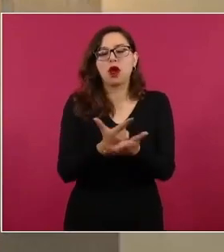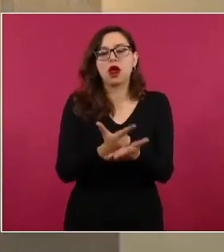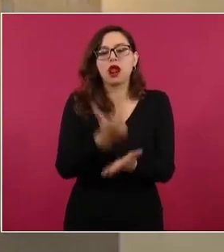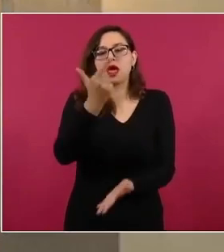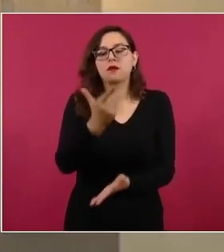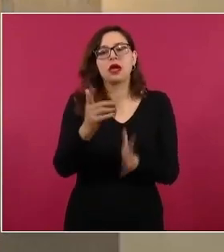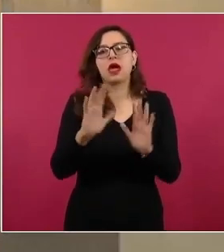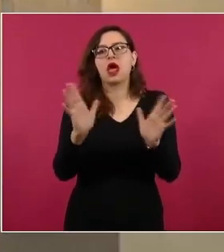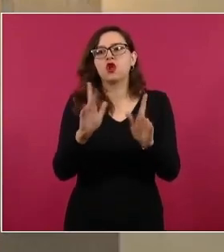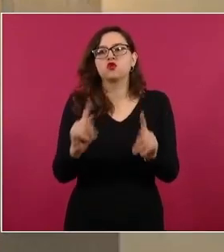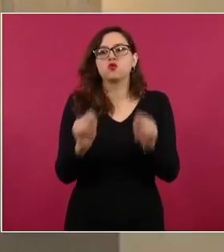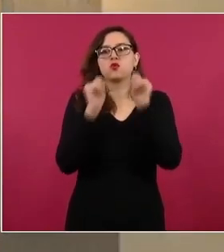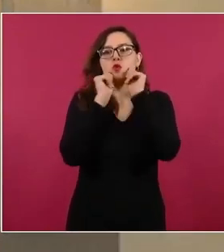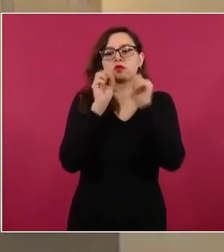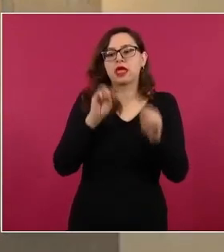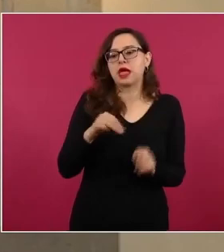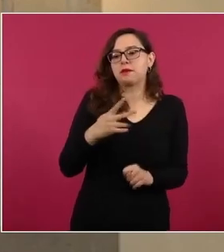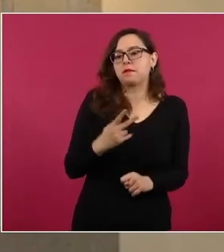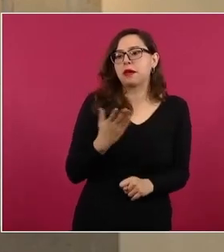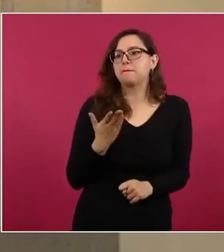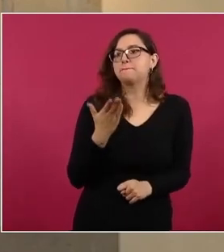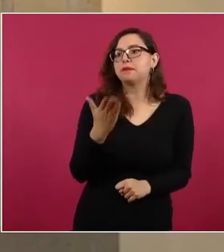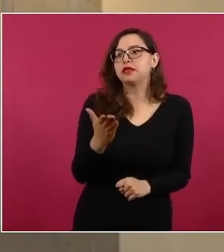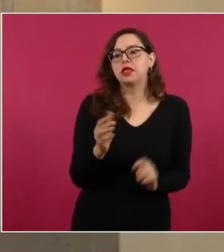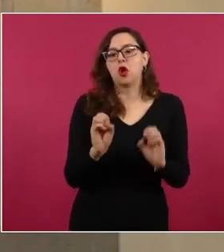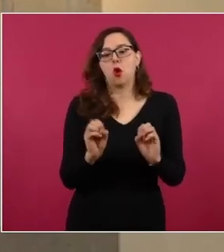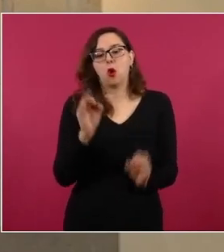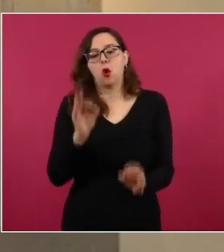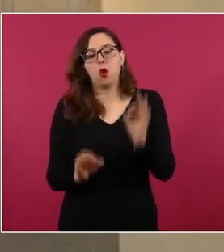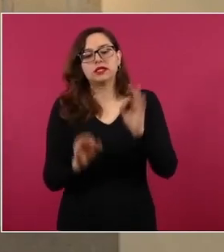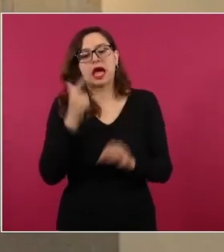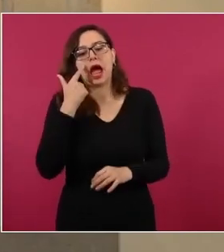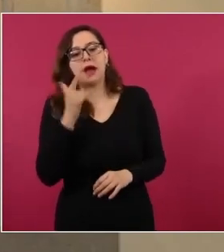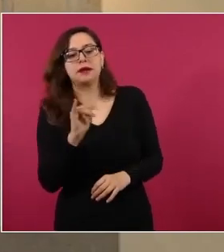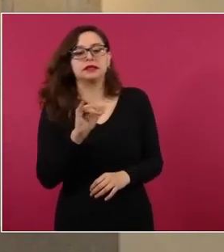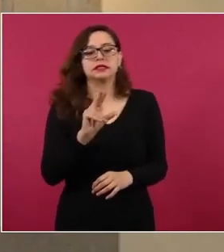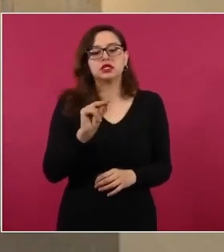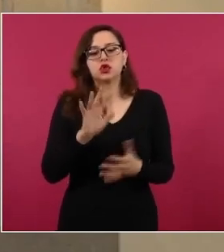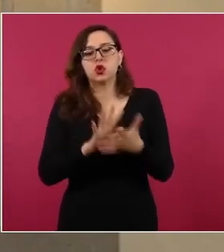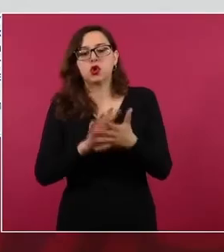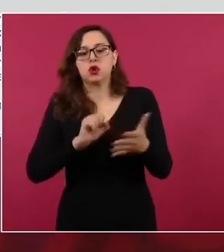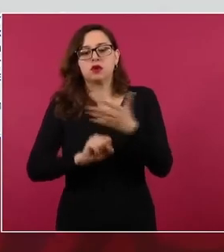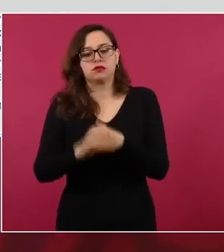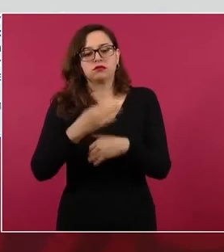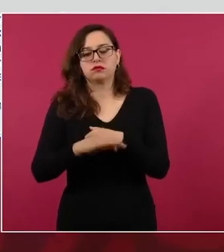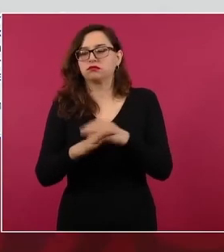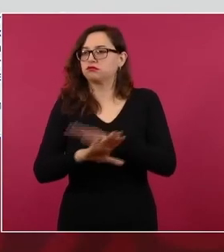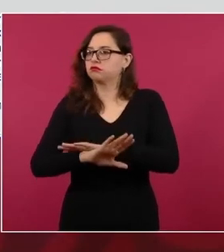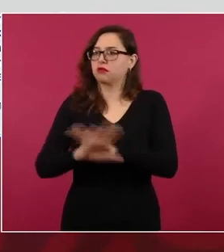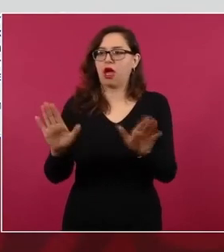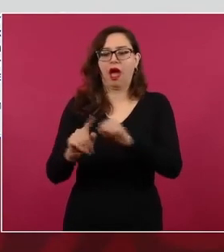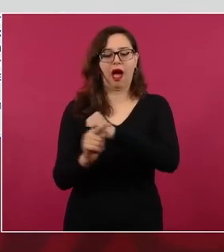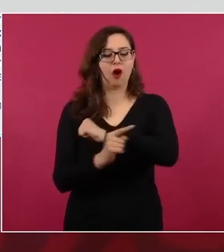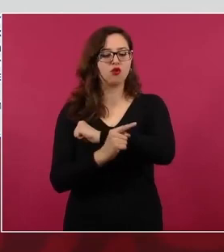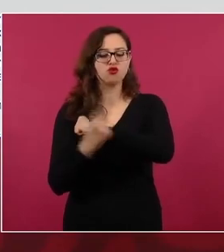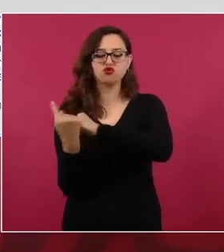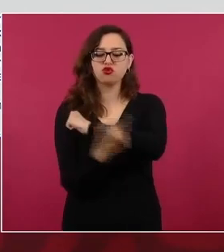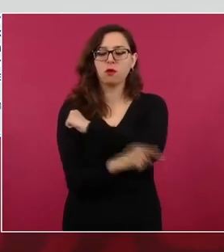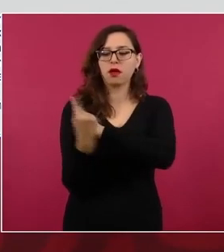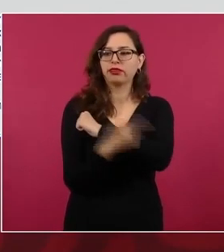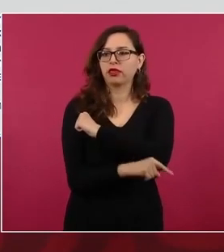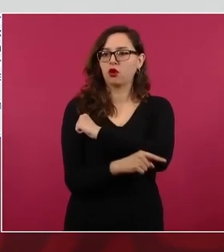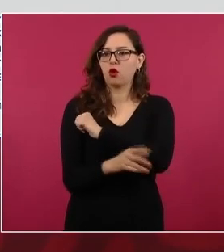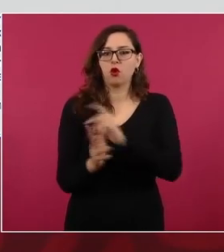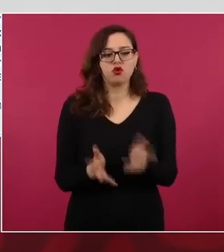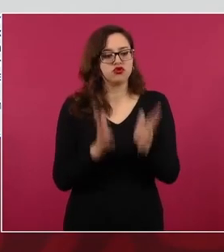queda al arbitrio del juez ver si corresponde o no fijar esta prisión, sino que